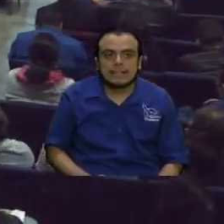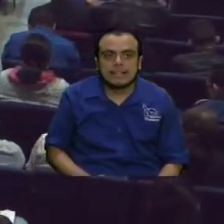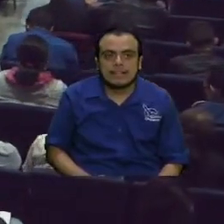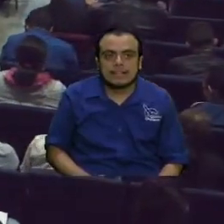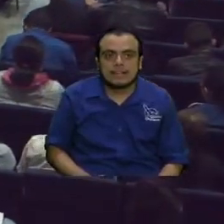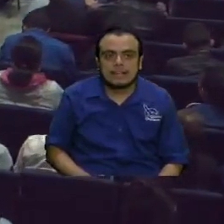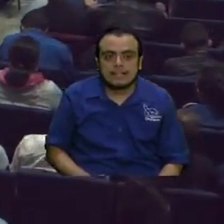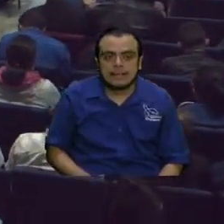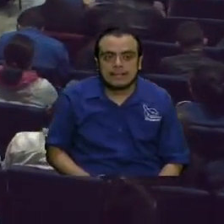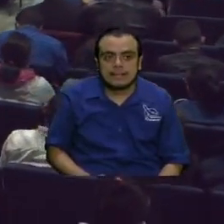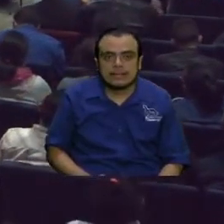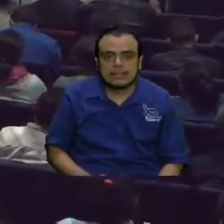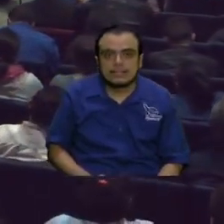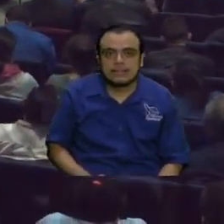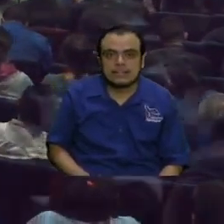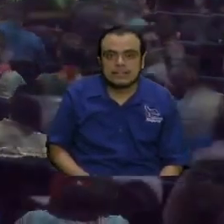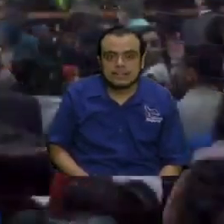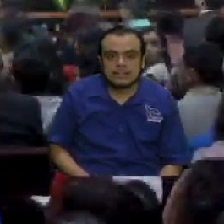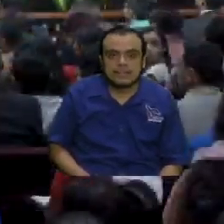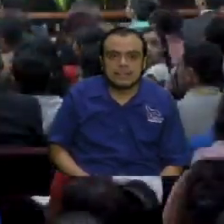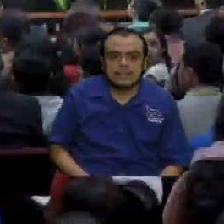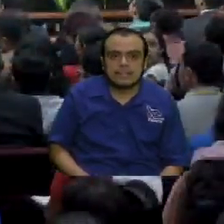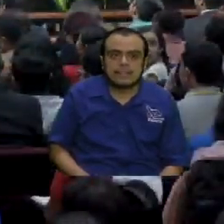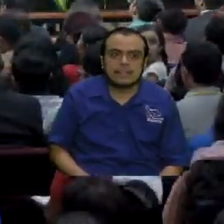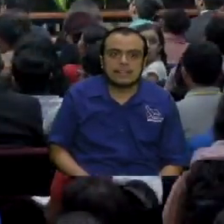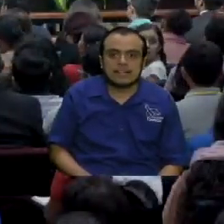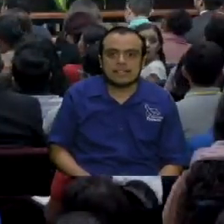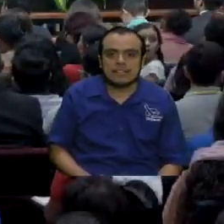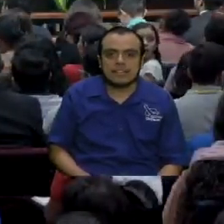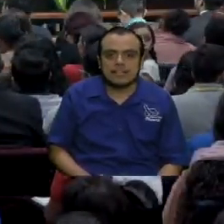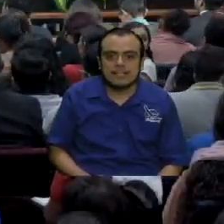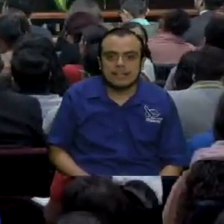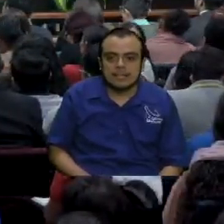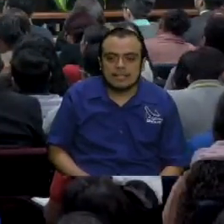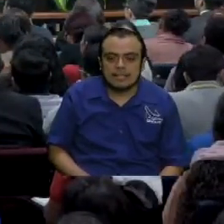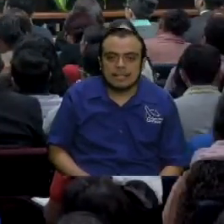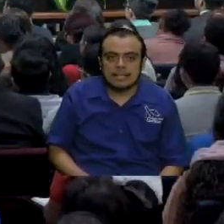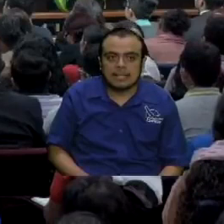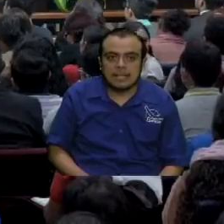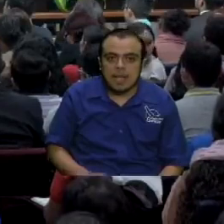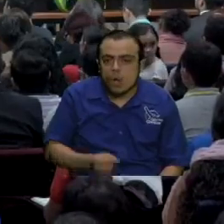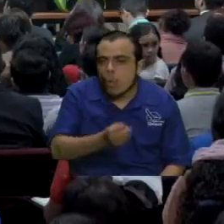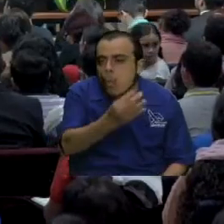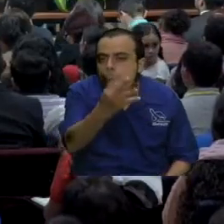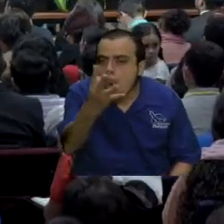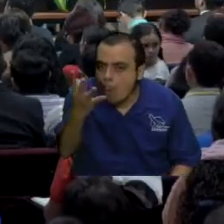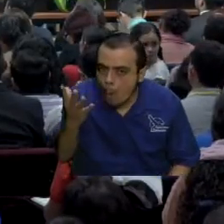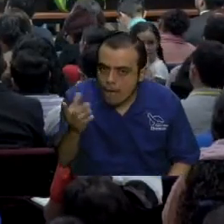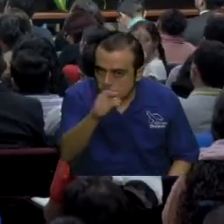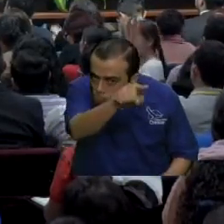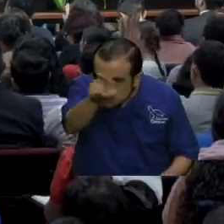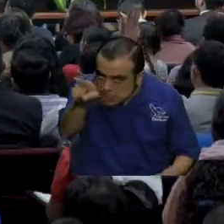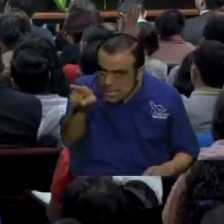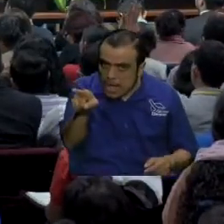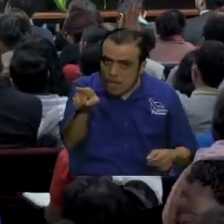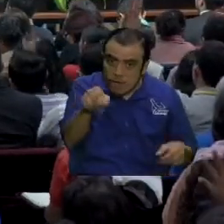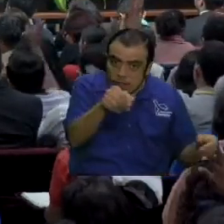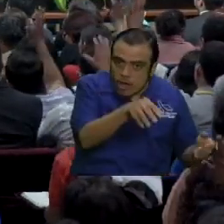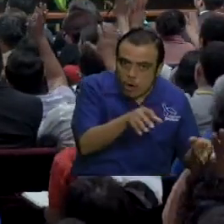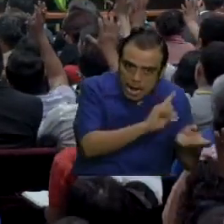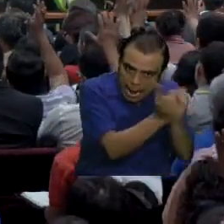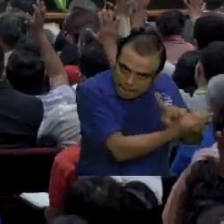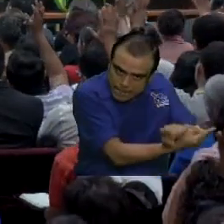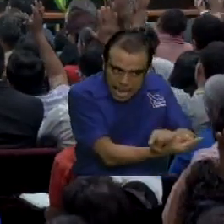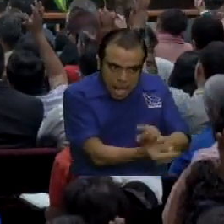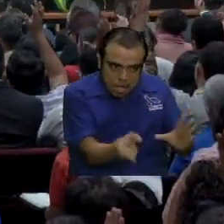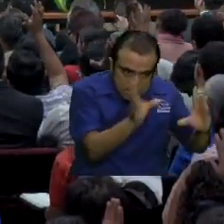Bueno, atreverse, si lo podemos hacer. Pero, cerra del dicho al hecho, hay mucho trecho, ¿verdad? Pero, ¿cuántos fueron trasladados de las tinieblas a la luz admirable?